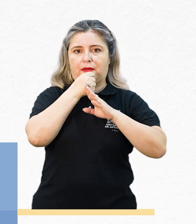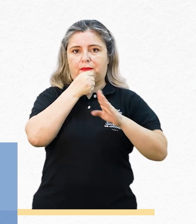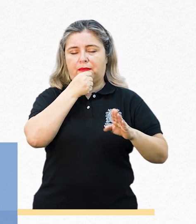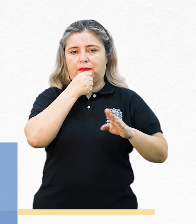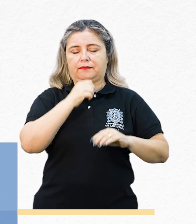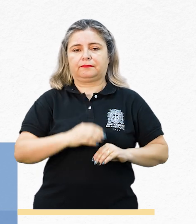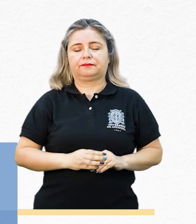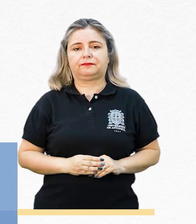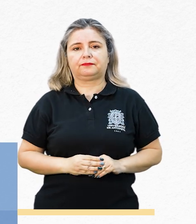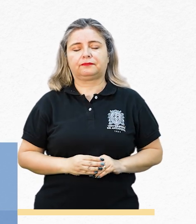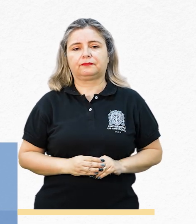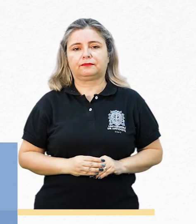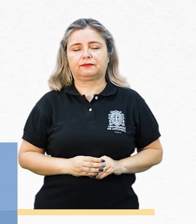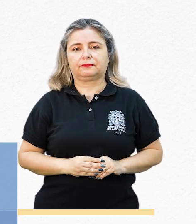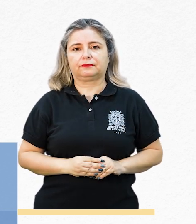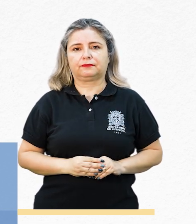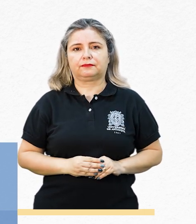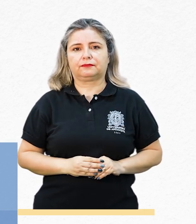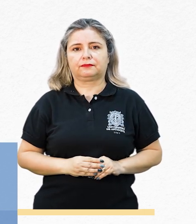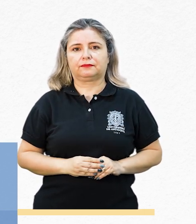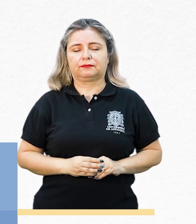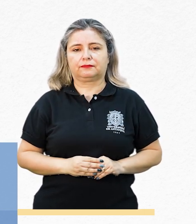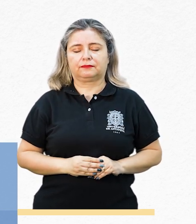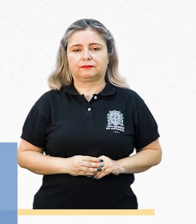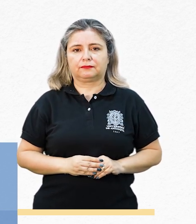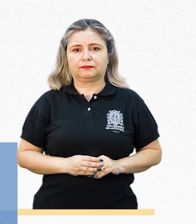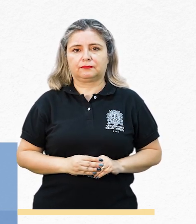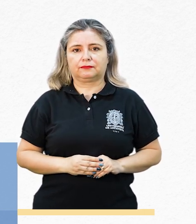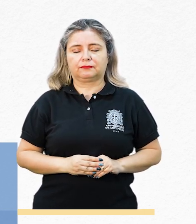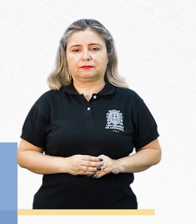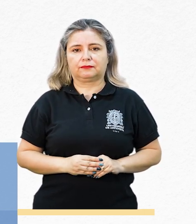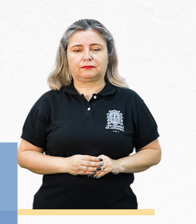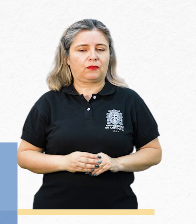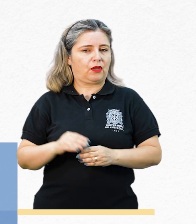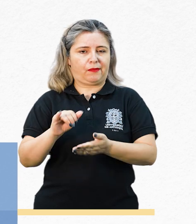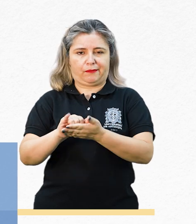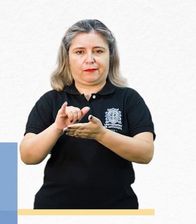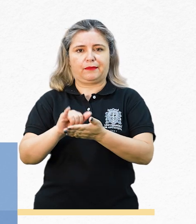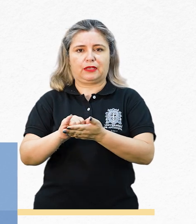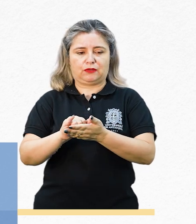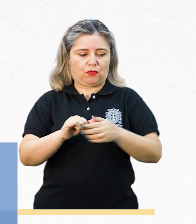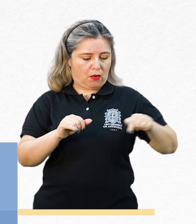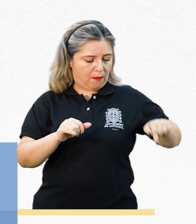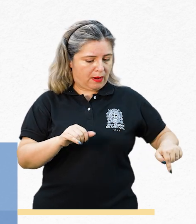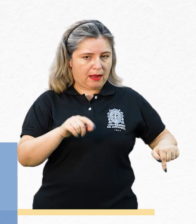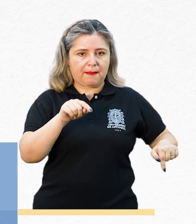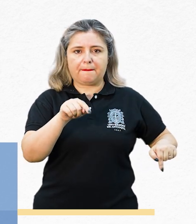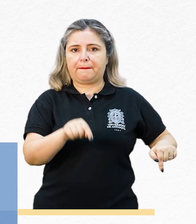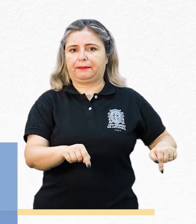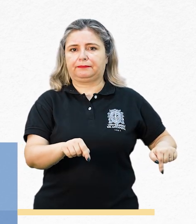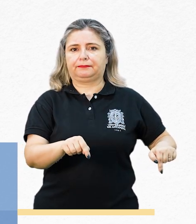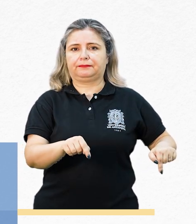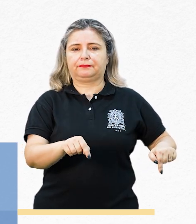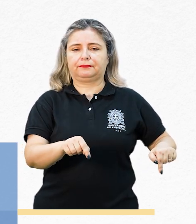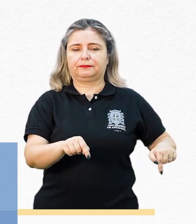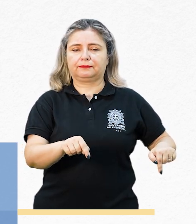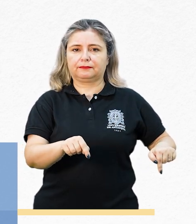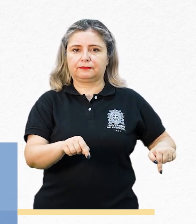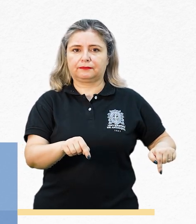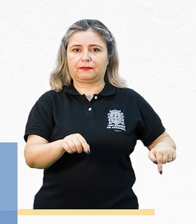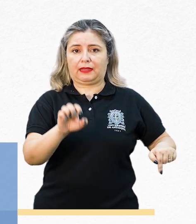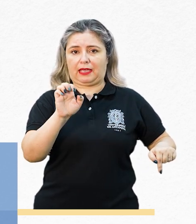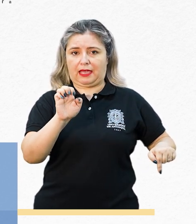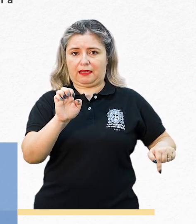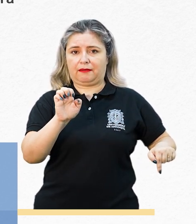y asimismo el comando control